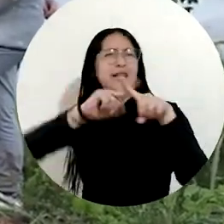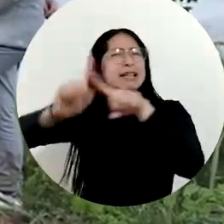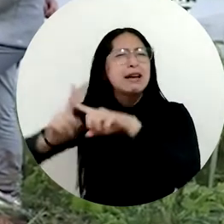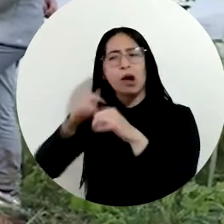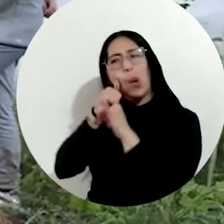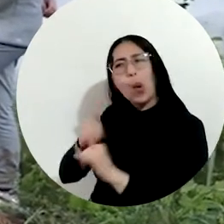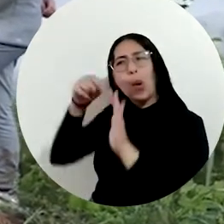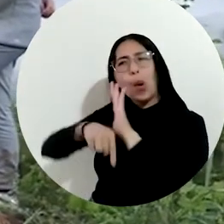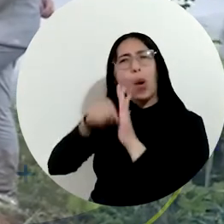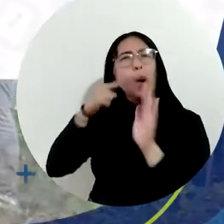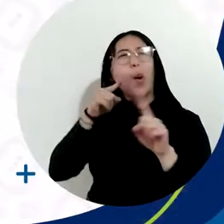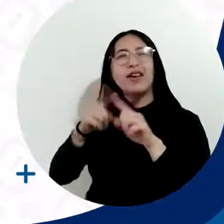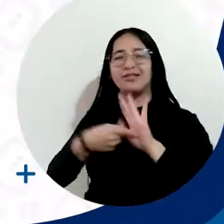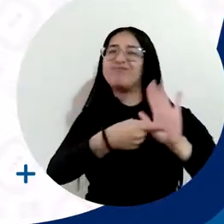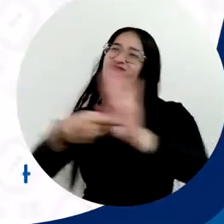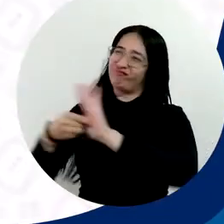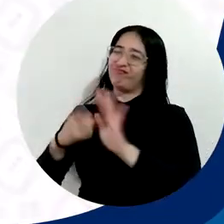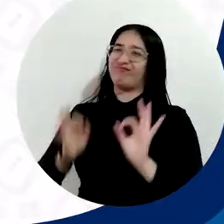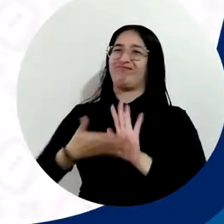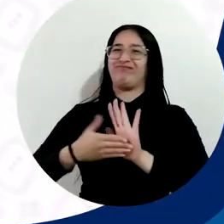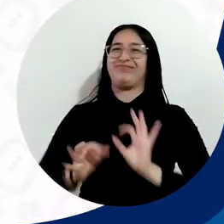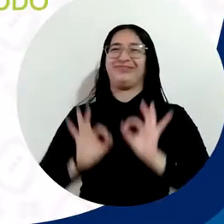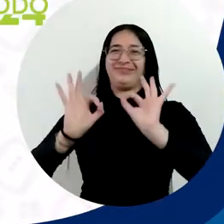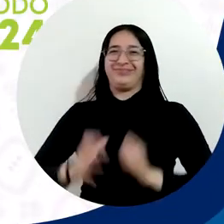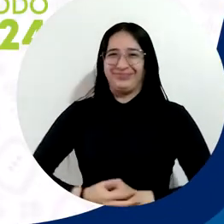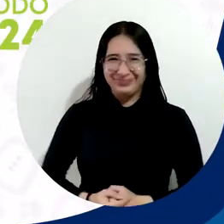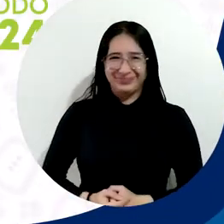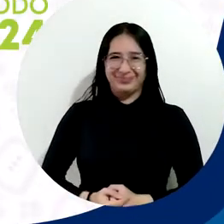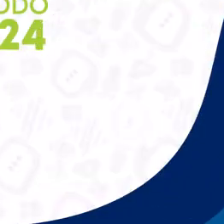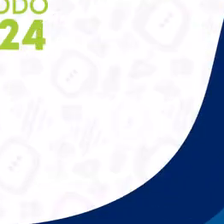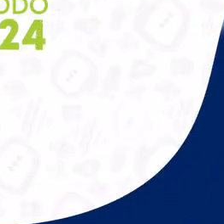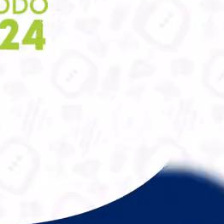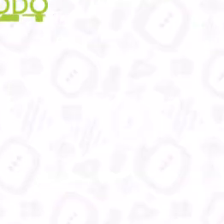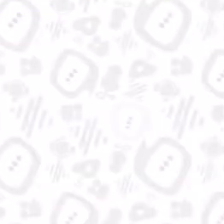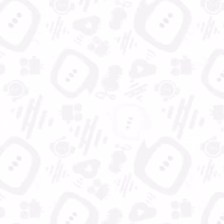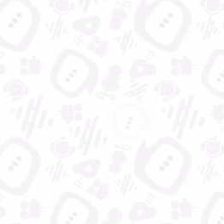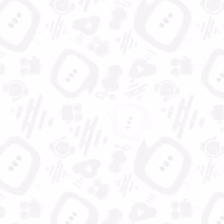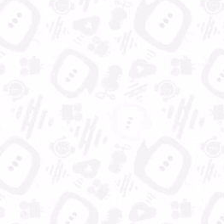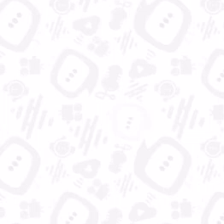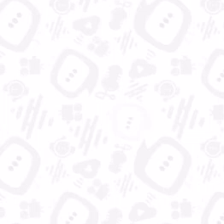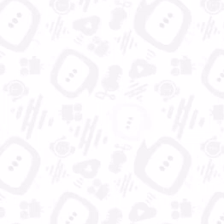profesionales y aficionados al avistamiento. Universidad del Magdalena, aún más incluyente e innovadora.